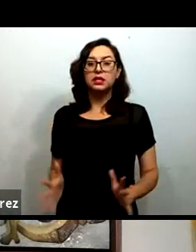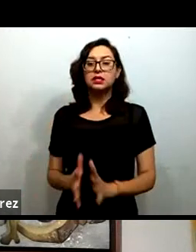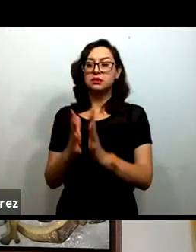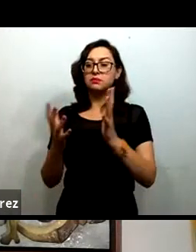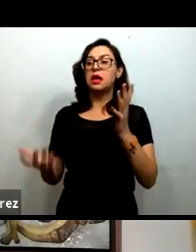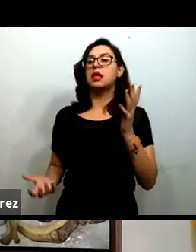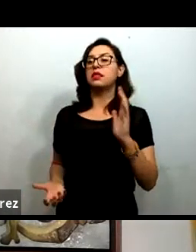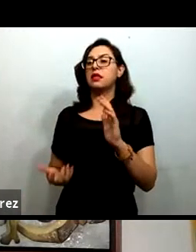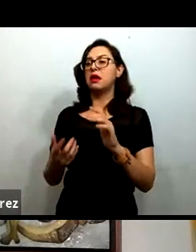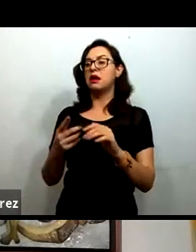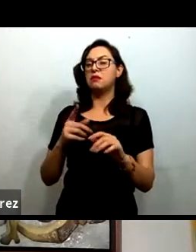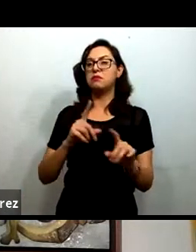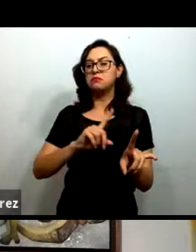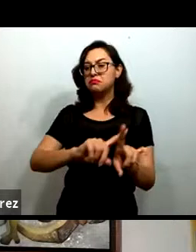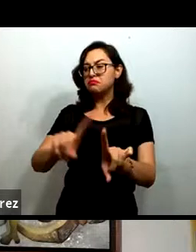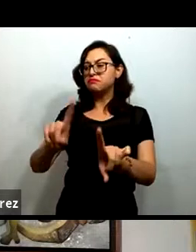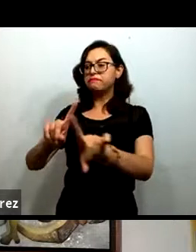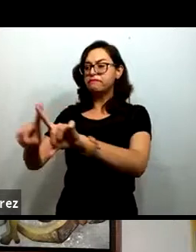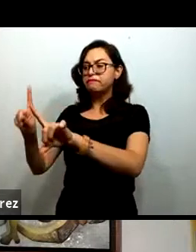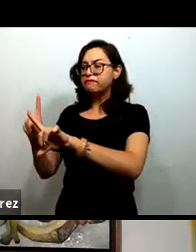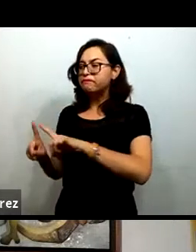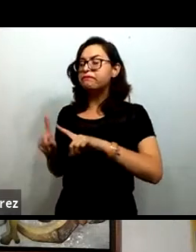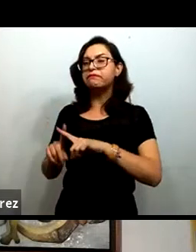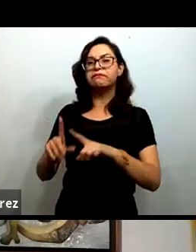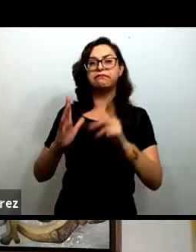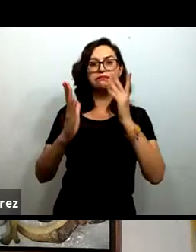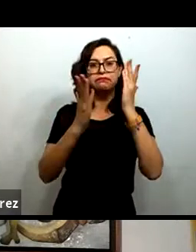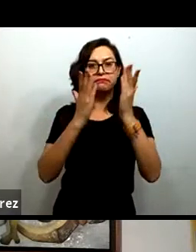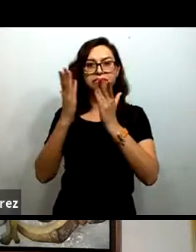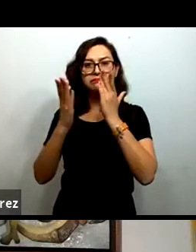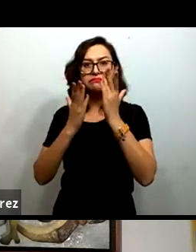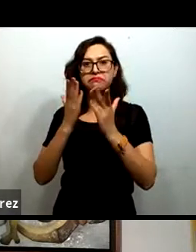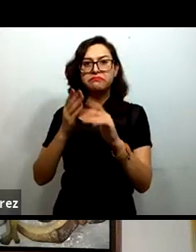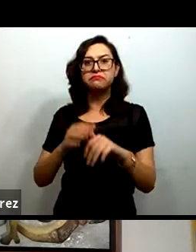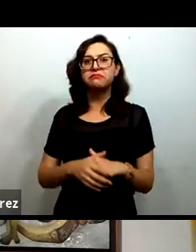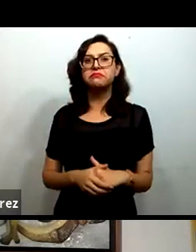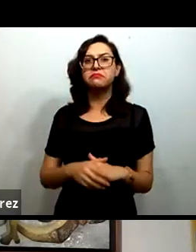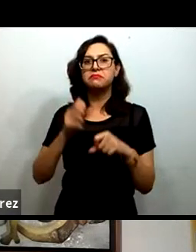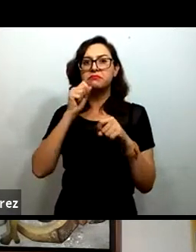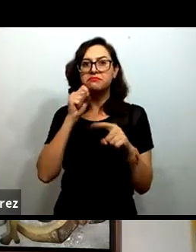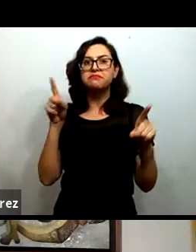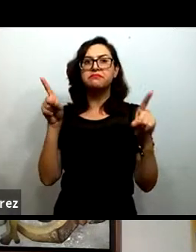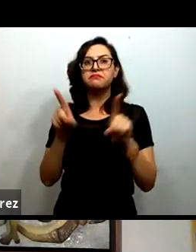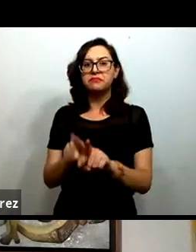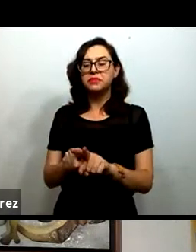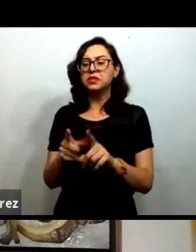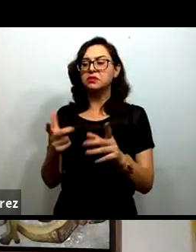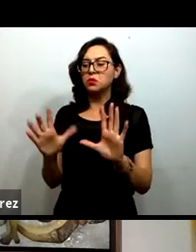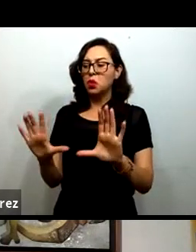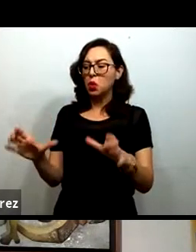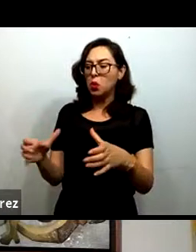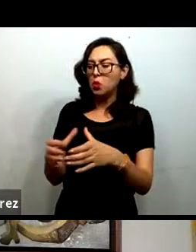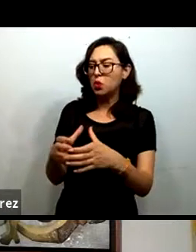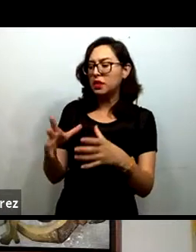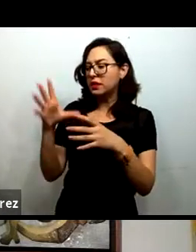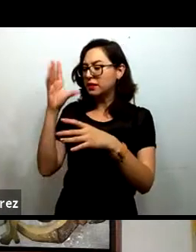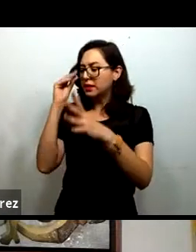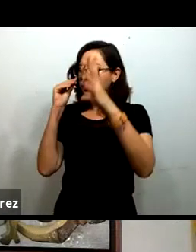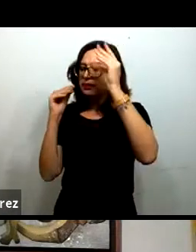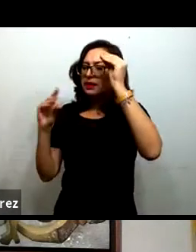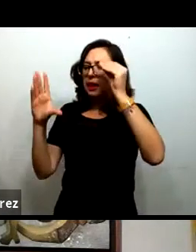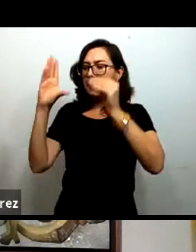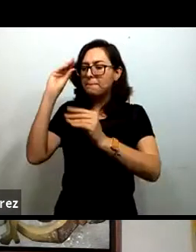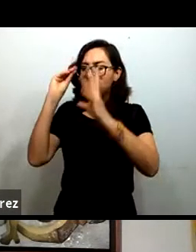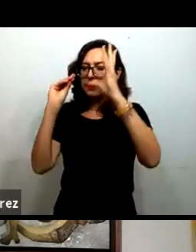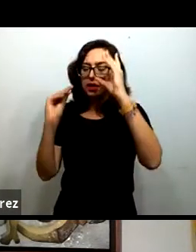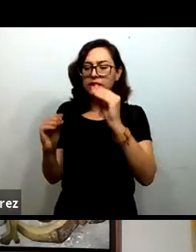desarrollados por el Centro de Estudios Educativos AC y en la promoción de comunidades de aprendizaje en relación tutora